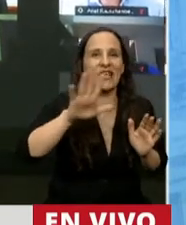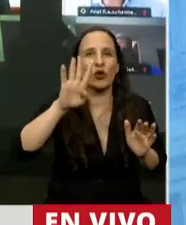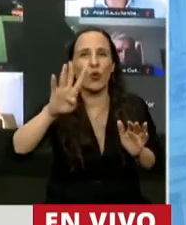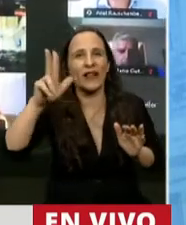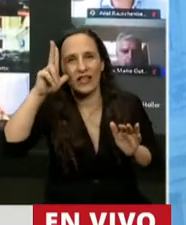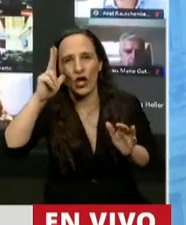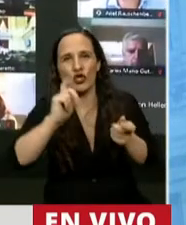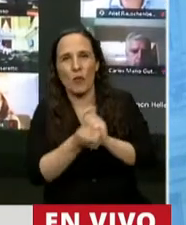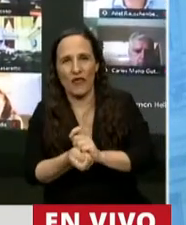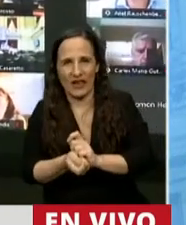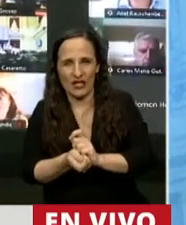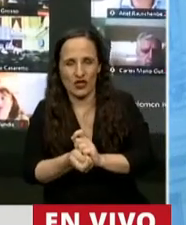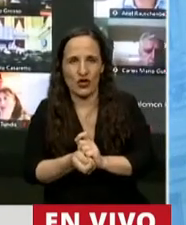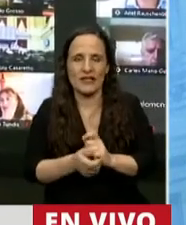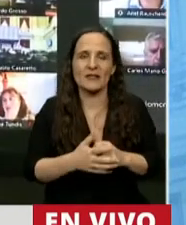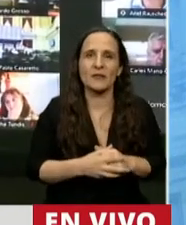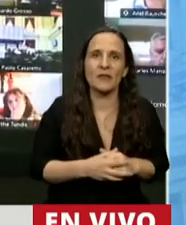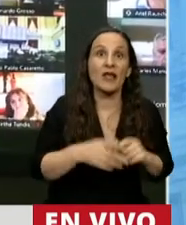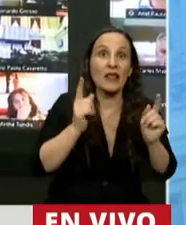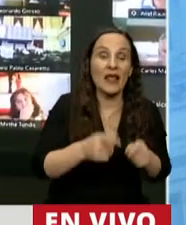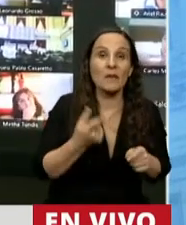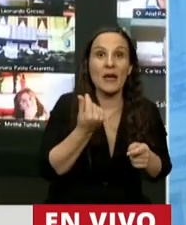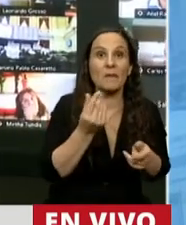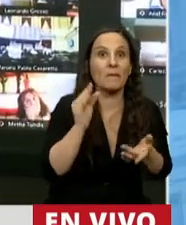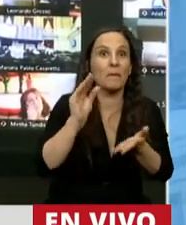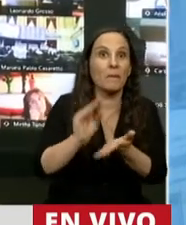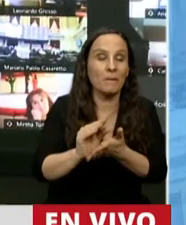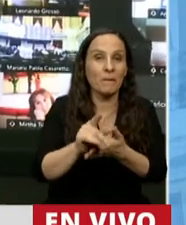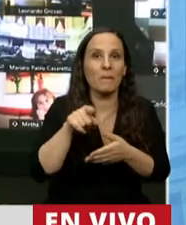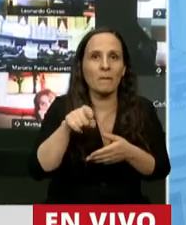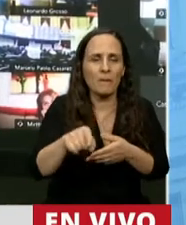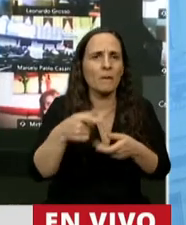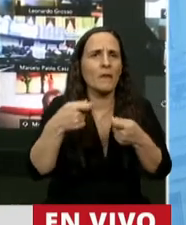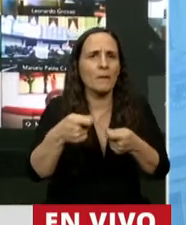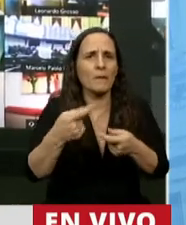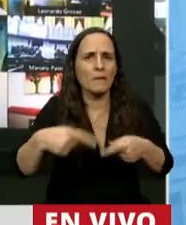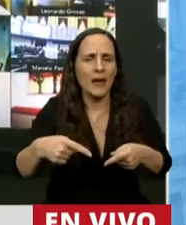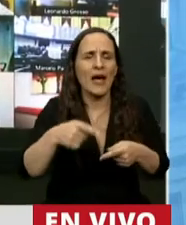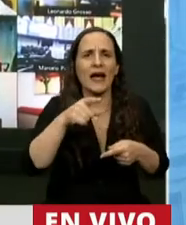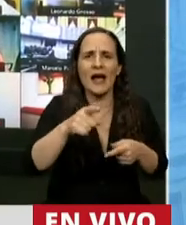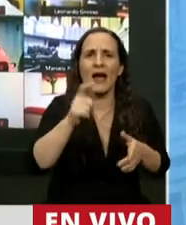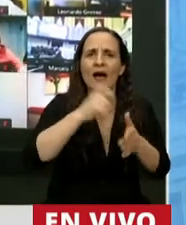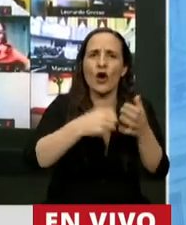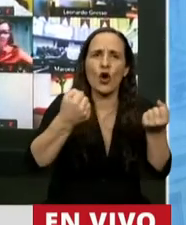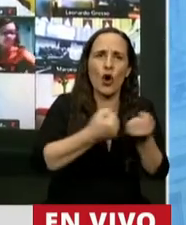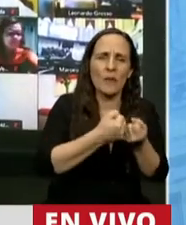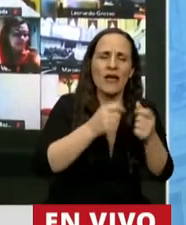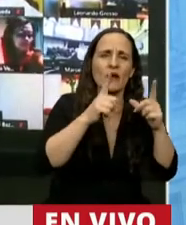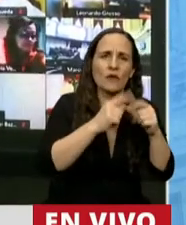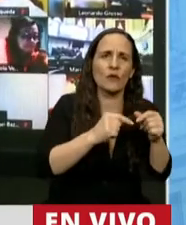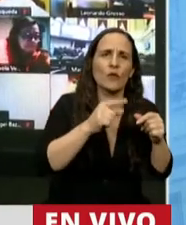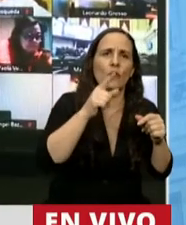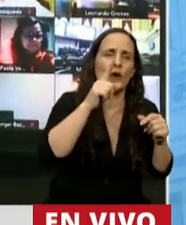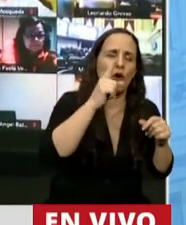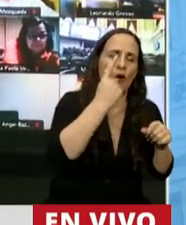modificaciones, así como las sumas destinadas a la atención del gasto que demanda el convenio aprobado por el artículo 1